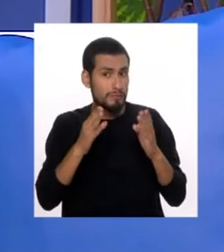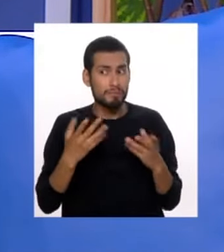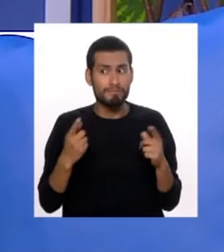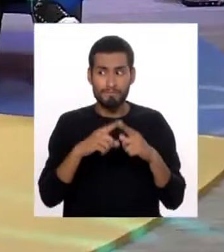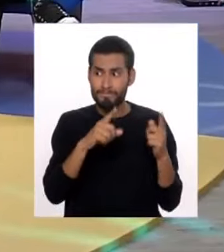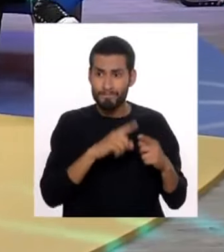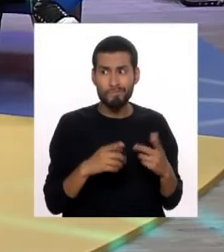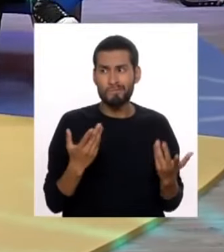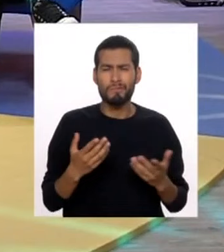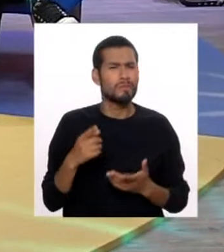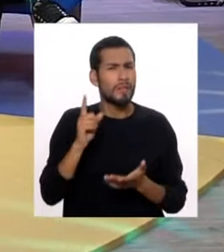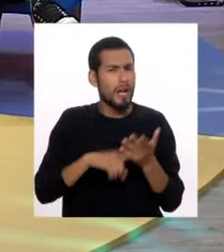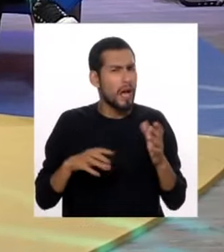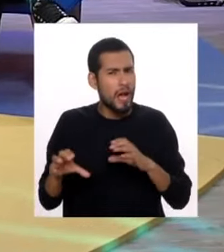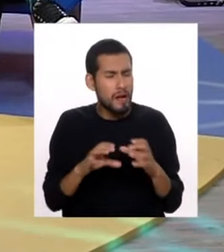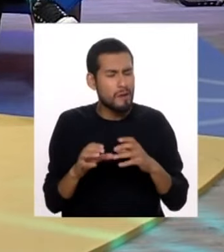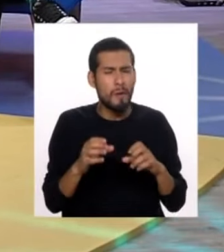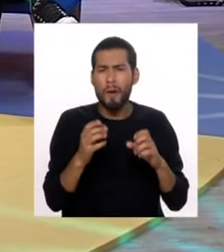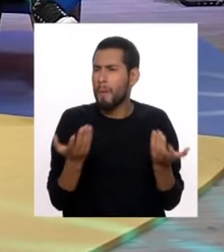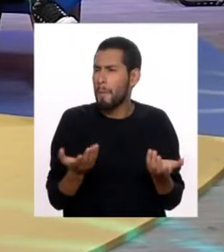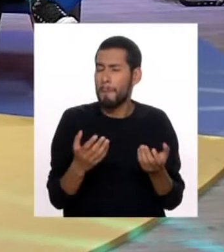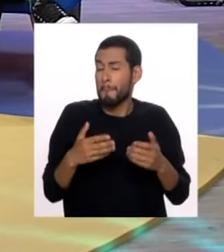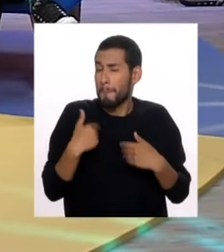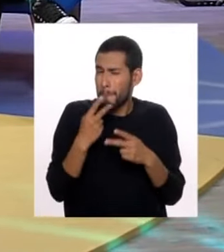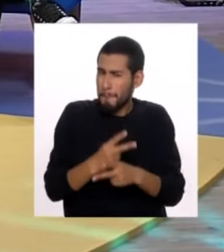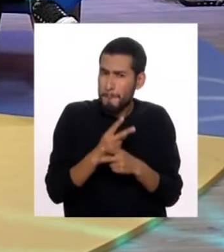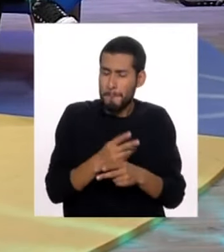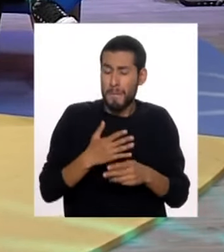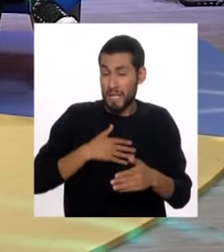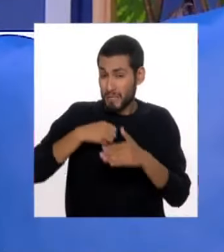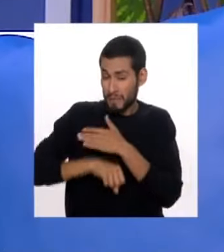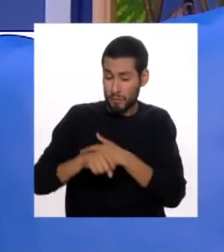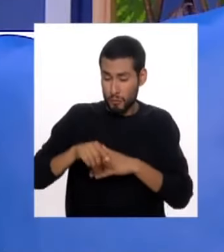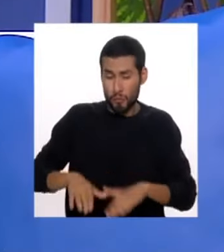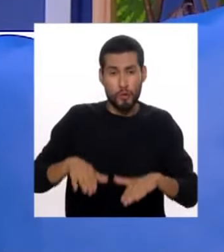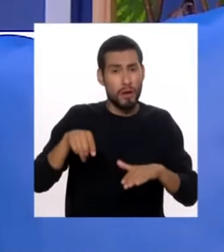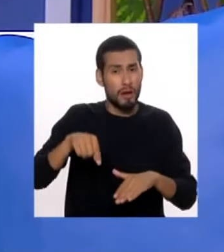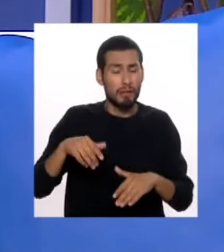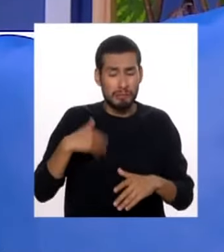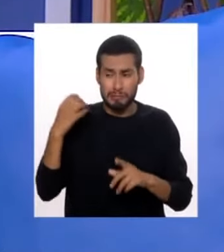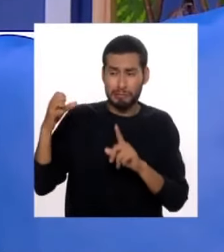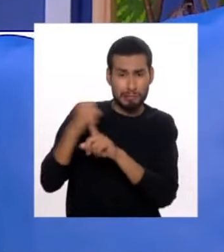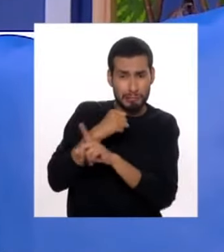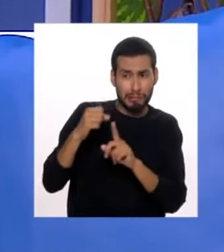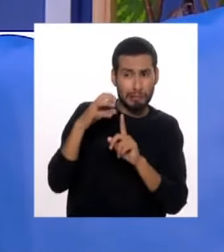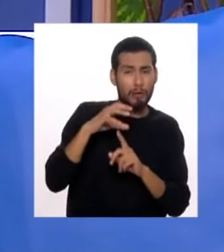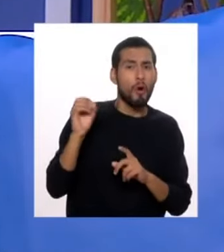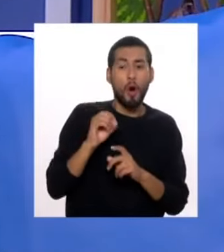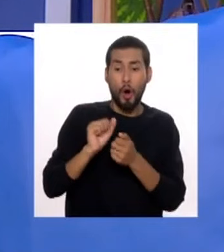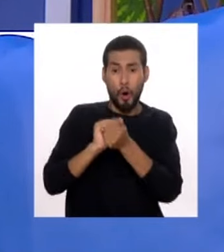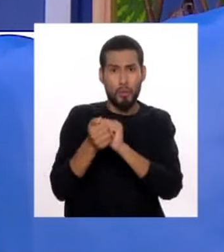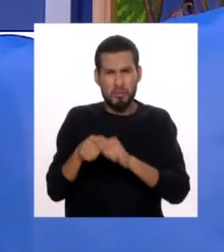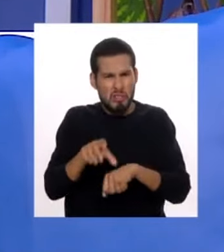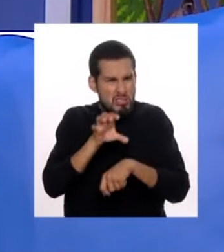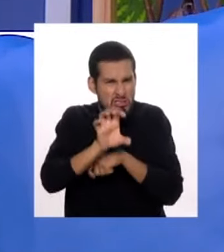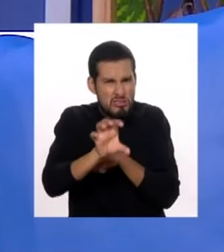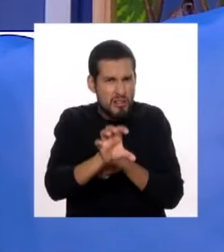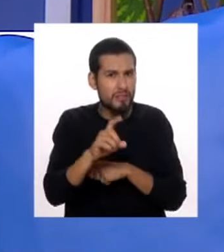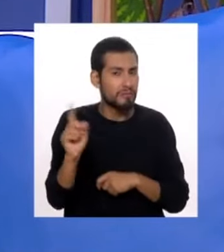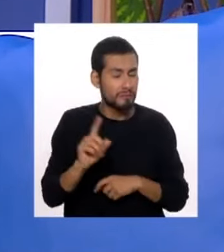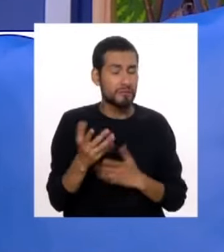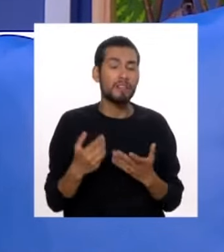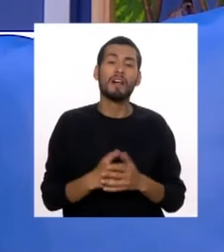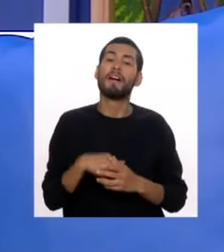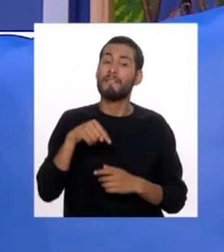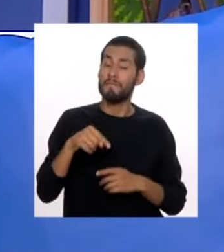acerca de qué estoy haciendo para que cuidar que mi hijo no pueda ser agredido, pero tampoco pueda convertirse en un agresor, ¿cierto? Y eso